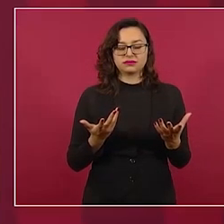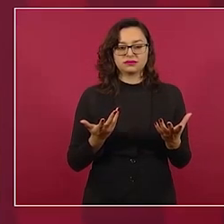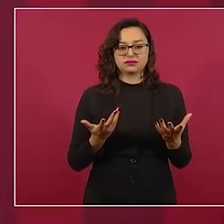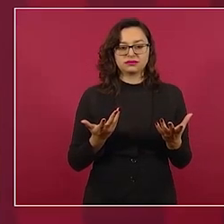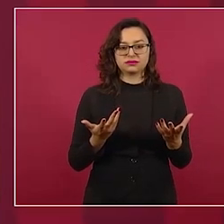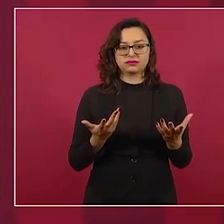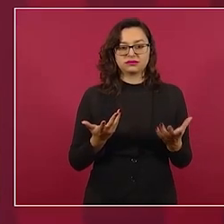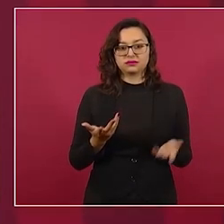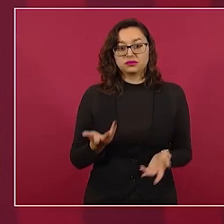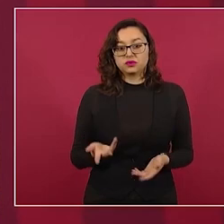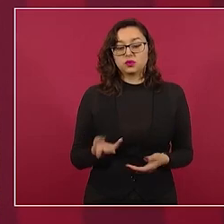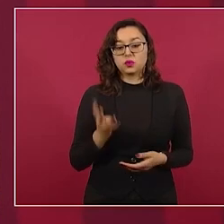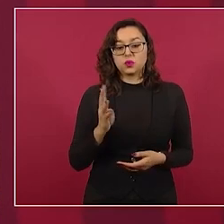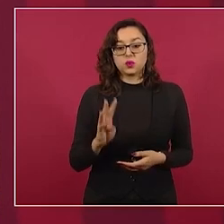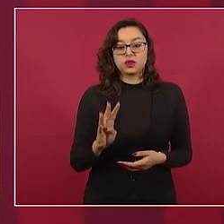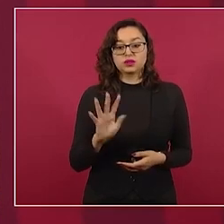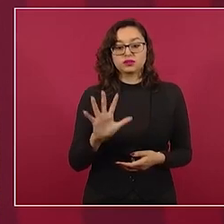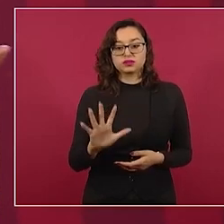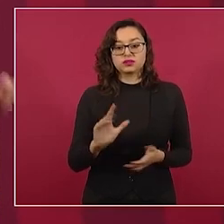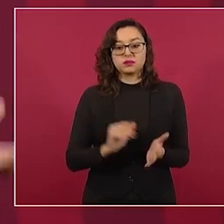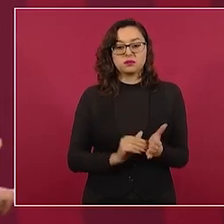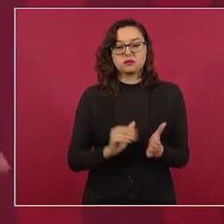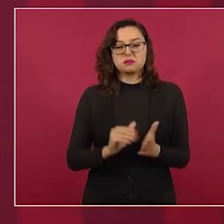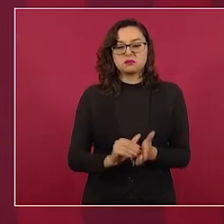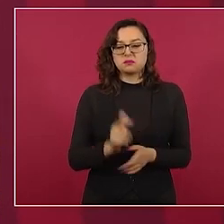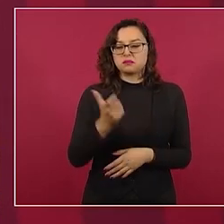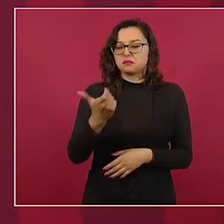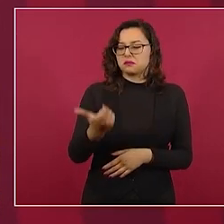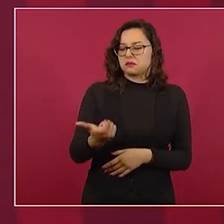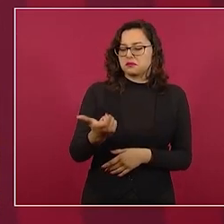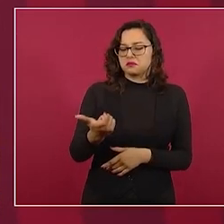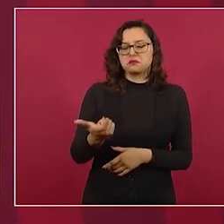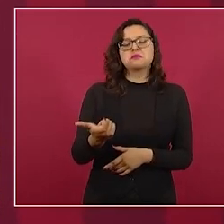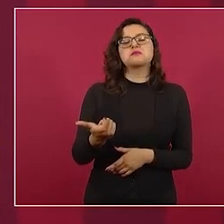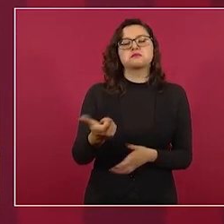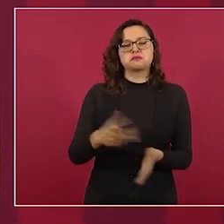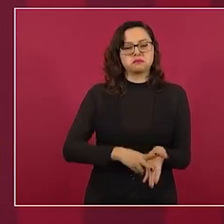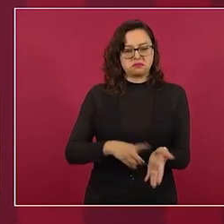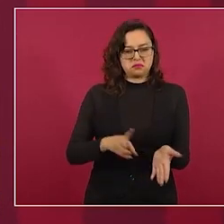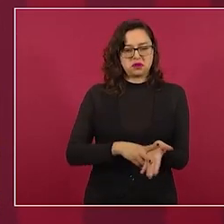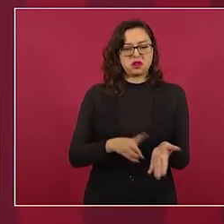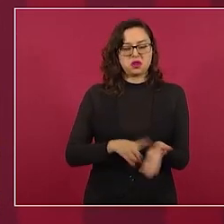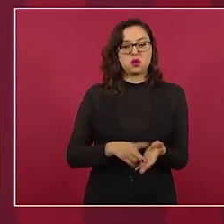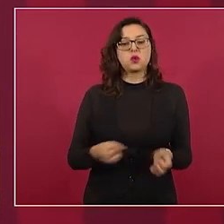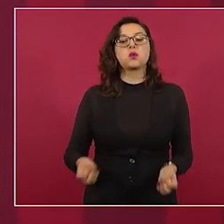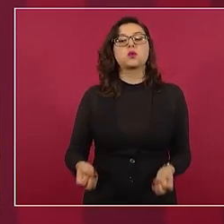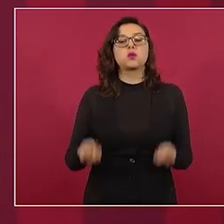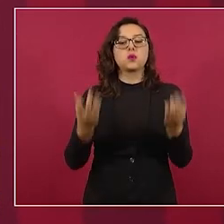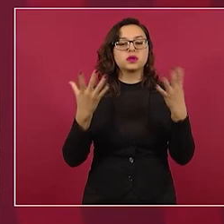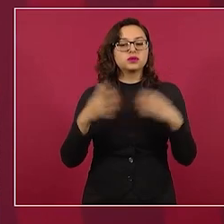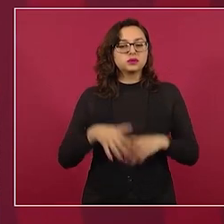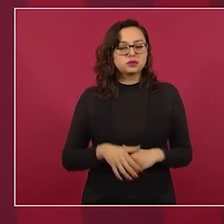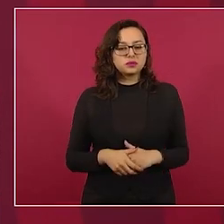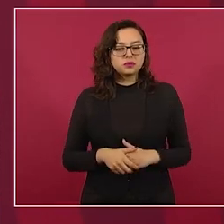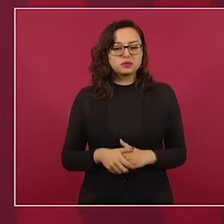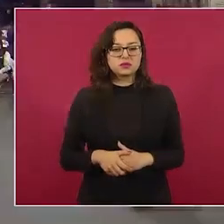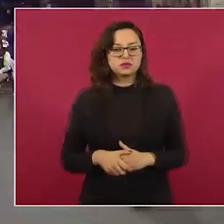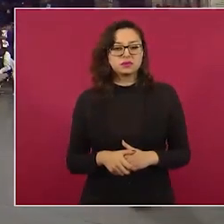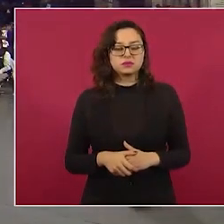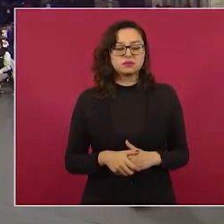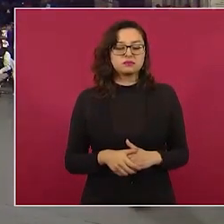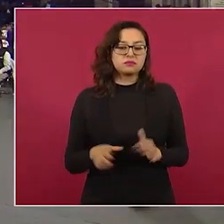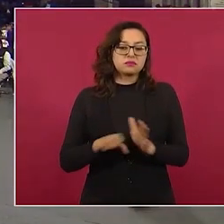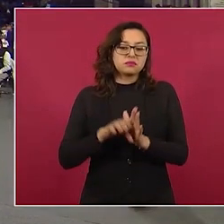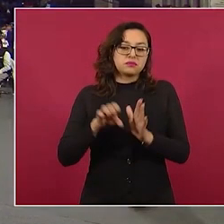cuatro o cinco mil millones bueno pues lo que necesitamos para terminar